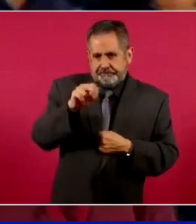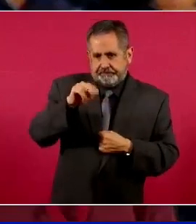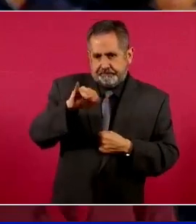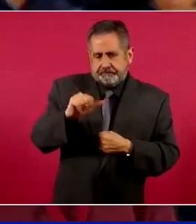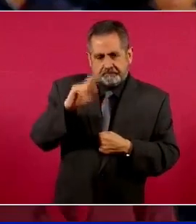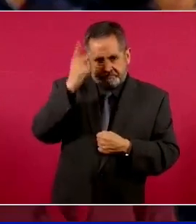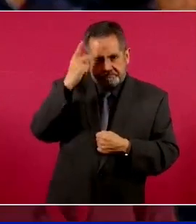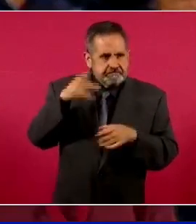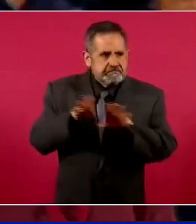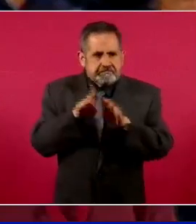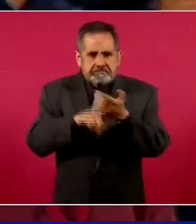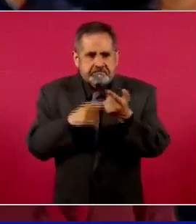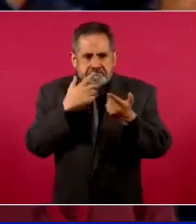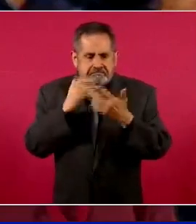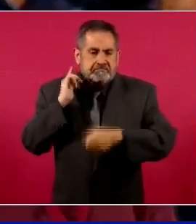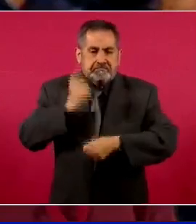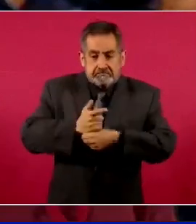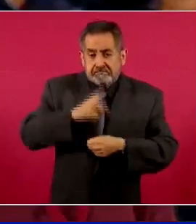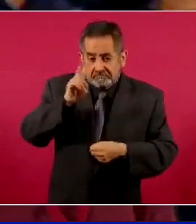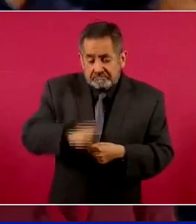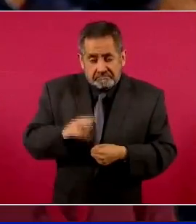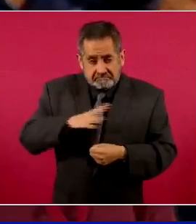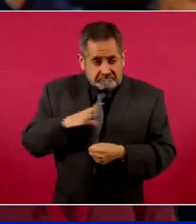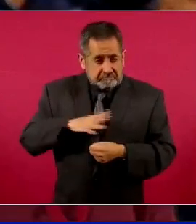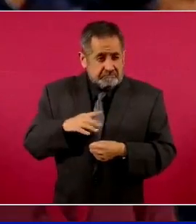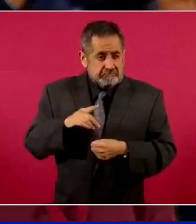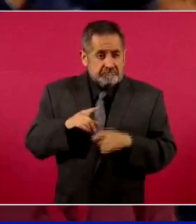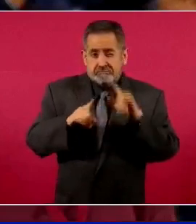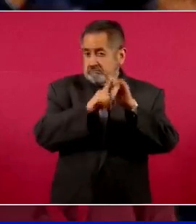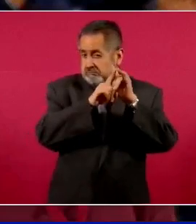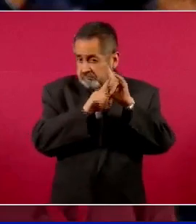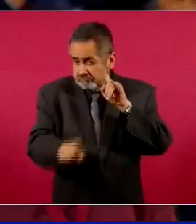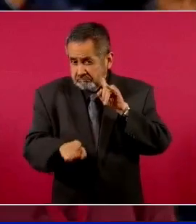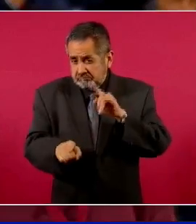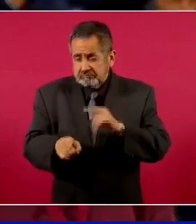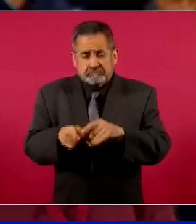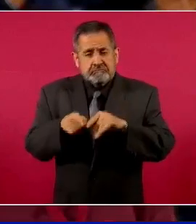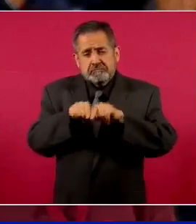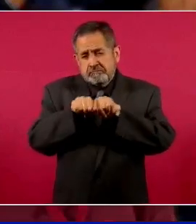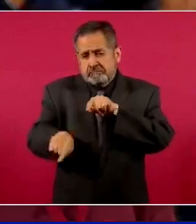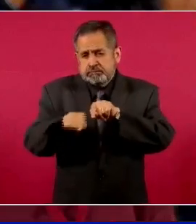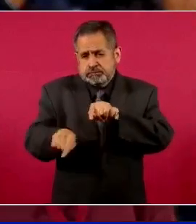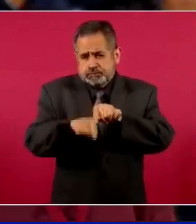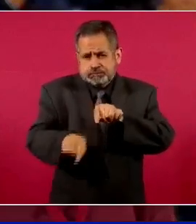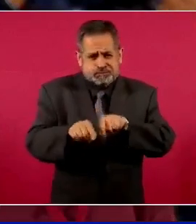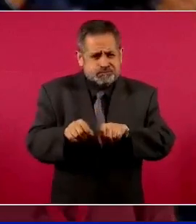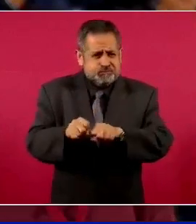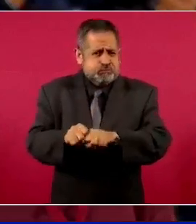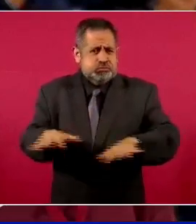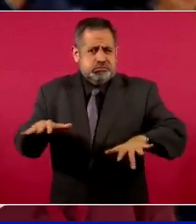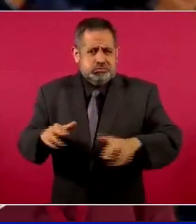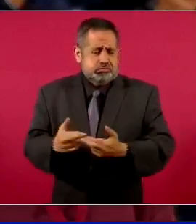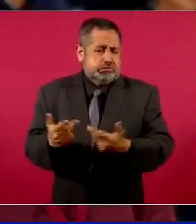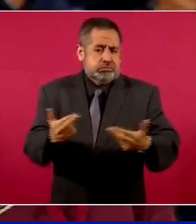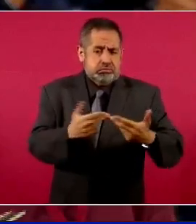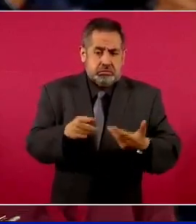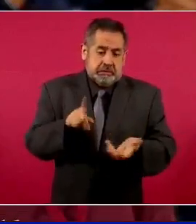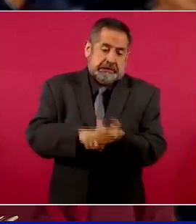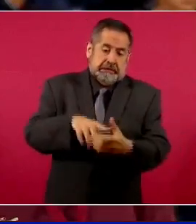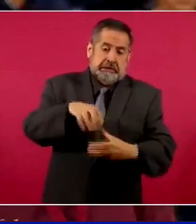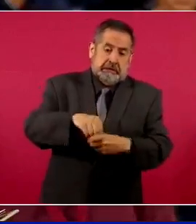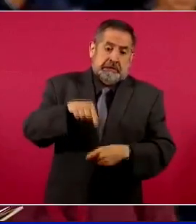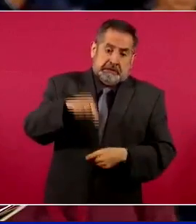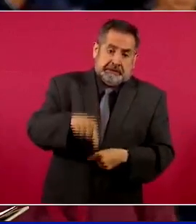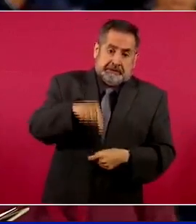identificado y no hay indicios de que exista un ataque contra un Estado, un país que sea aliado de la OTAN.